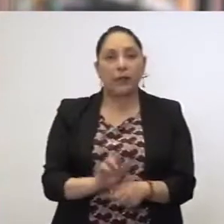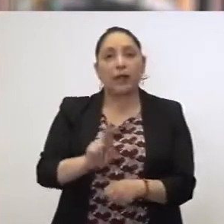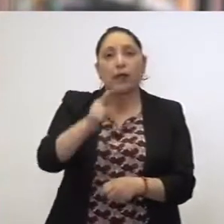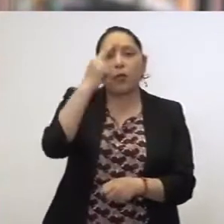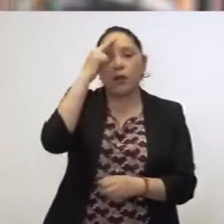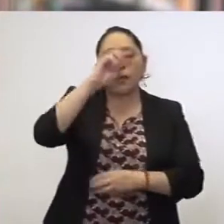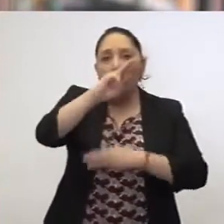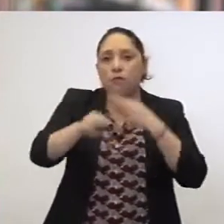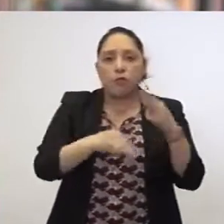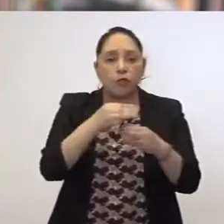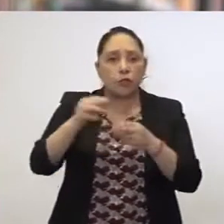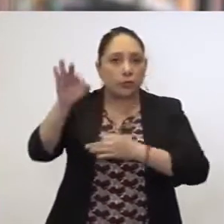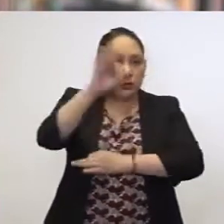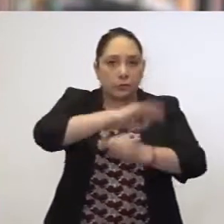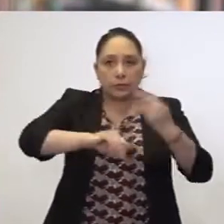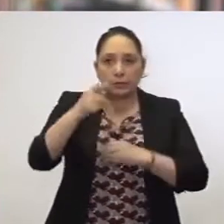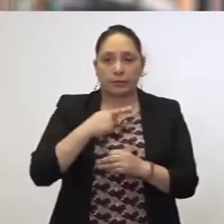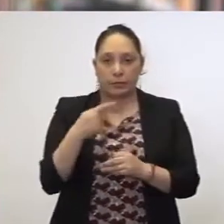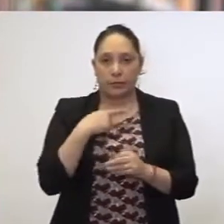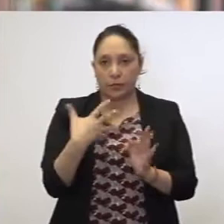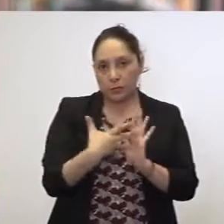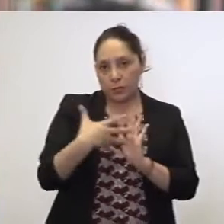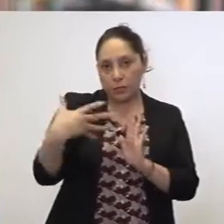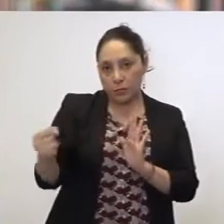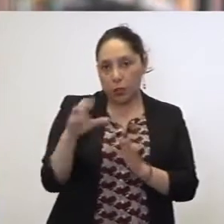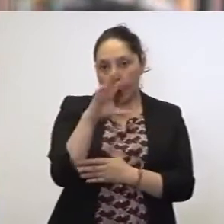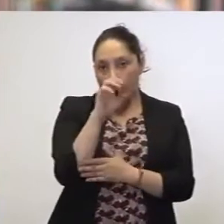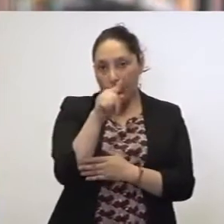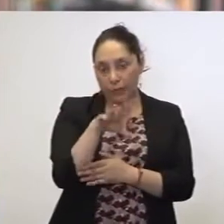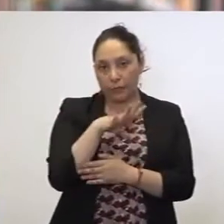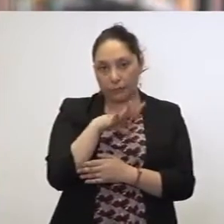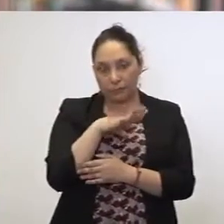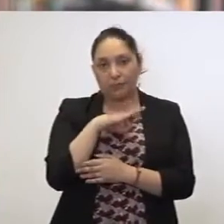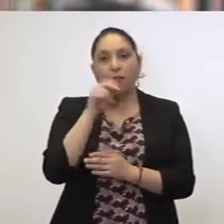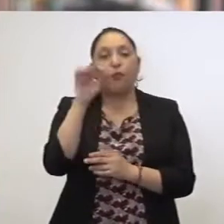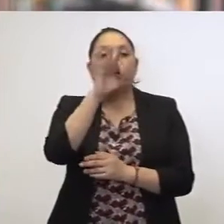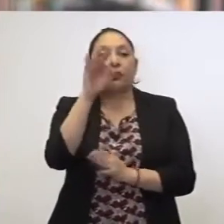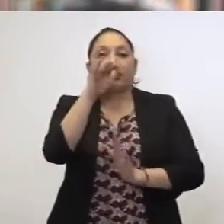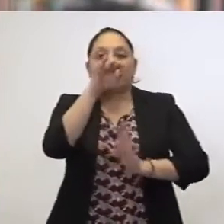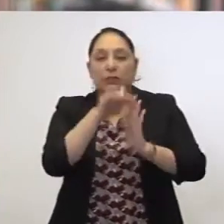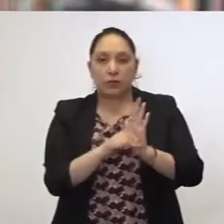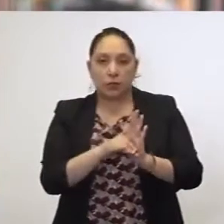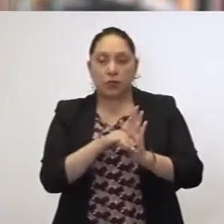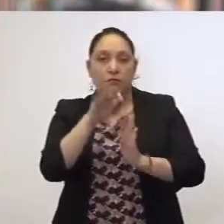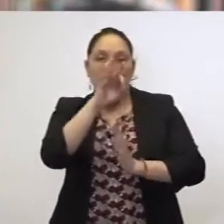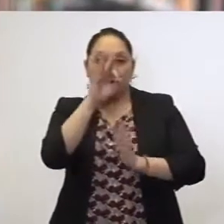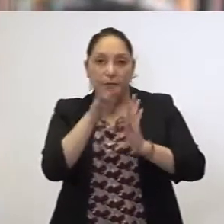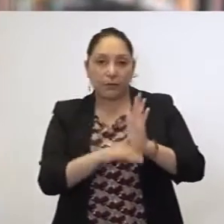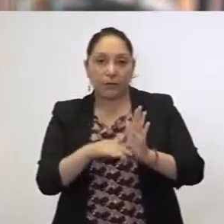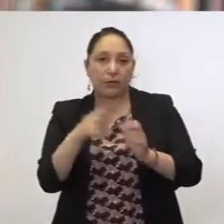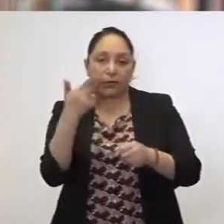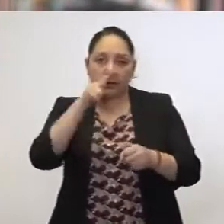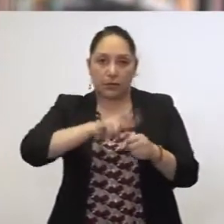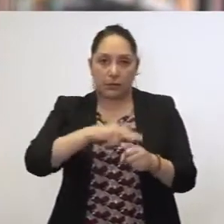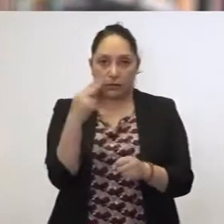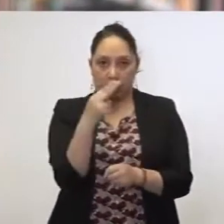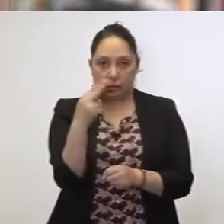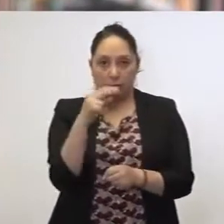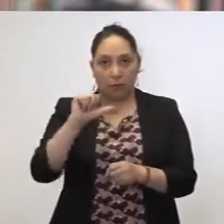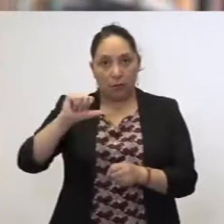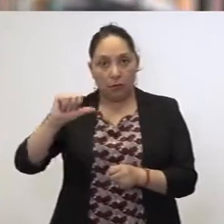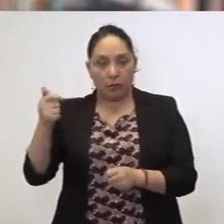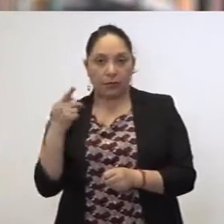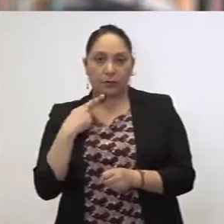mundo, de todos los que contraen la enfermedad, solo un porcentaje menor requiere hospitalización. Los demás,